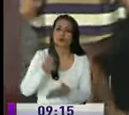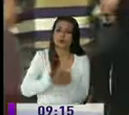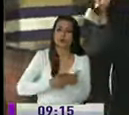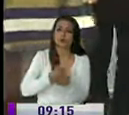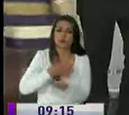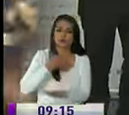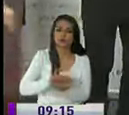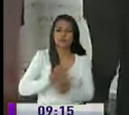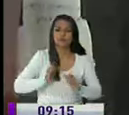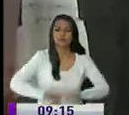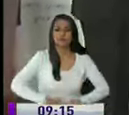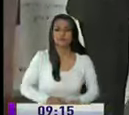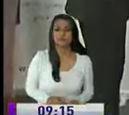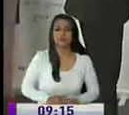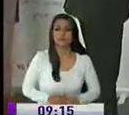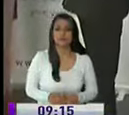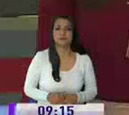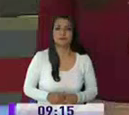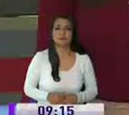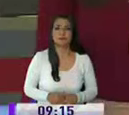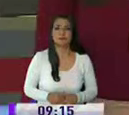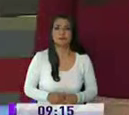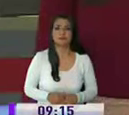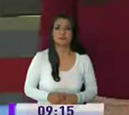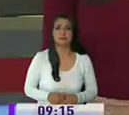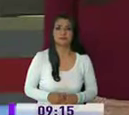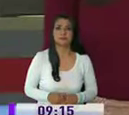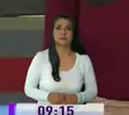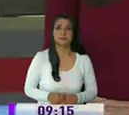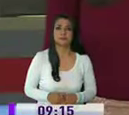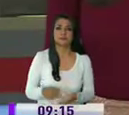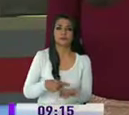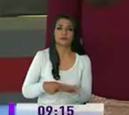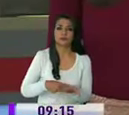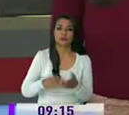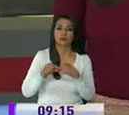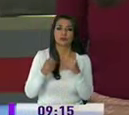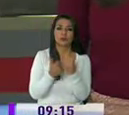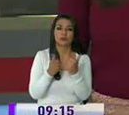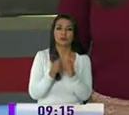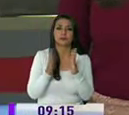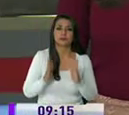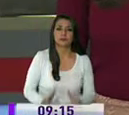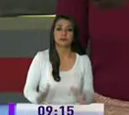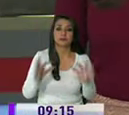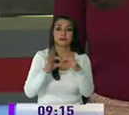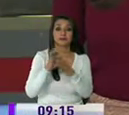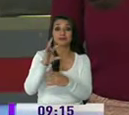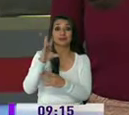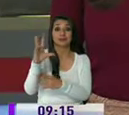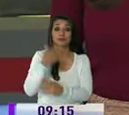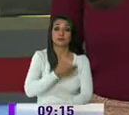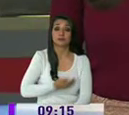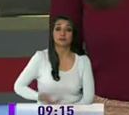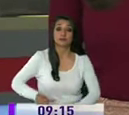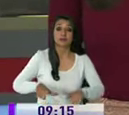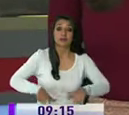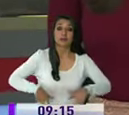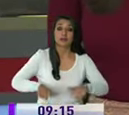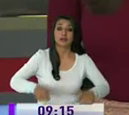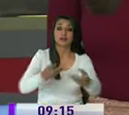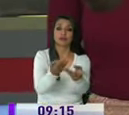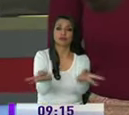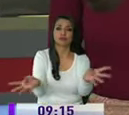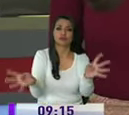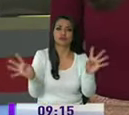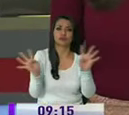informó Ítalo Ruiz en una reunión con el bloque de asambleístas del movimiento alianza país el presidente de la república Lenín